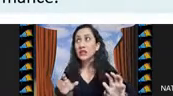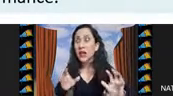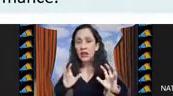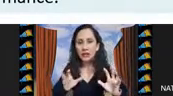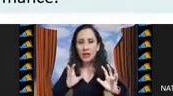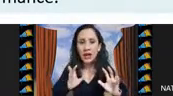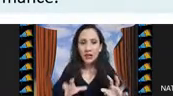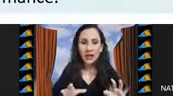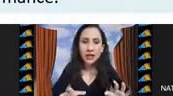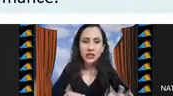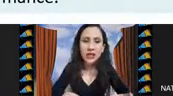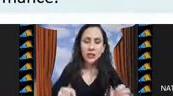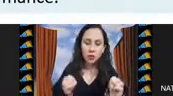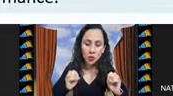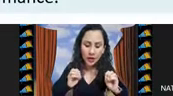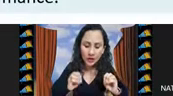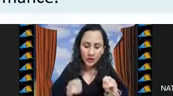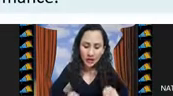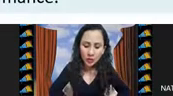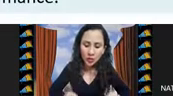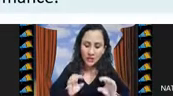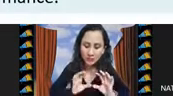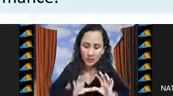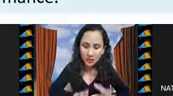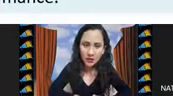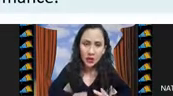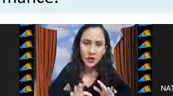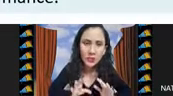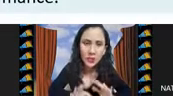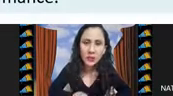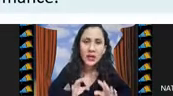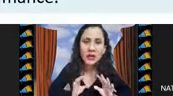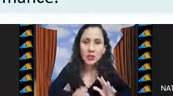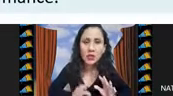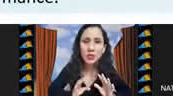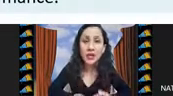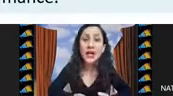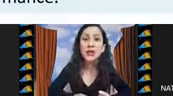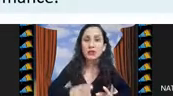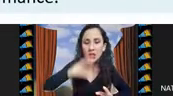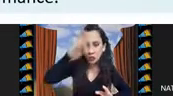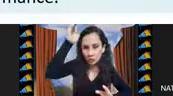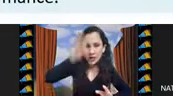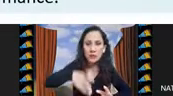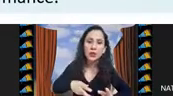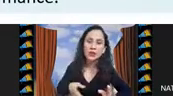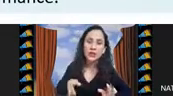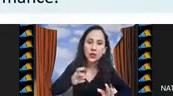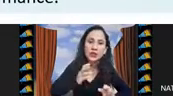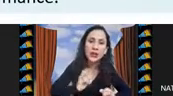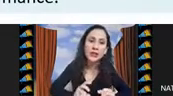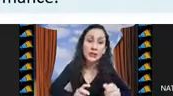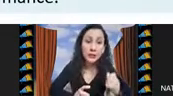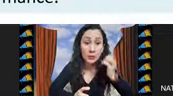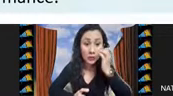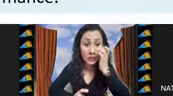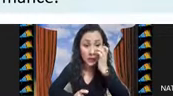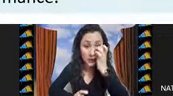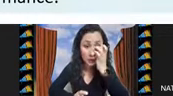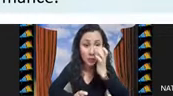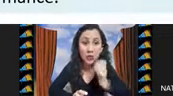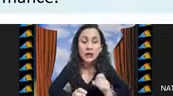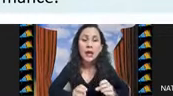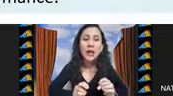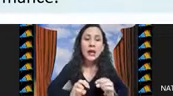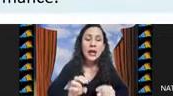instancia de entrada o sea que es un caso específico de problema resolver con ciertos parámetros dados ahorita les voy a